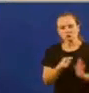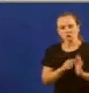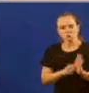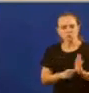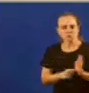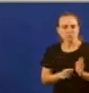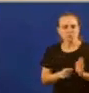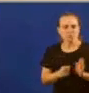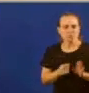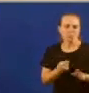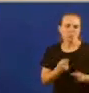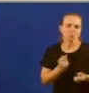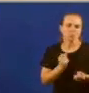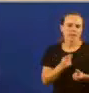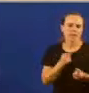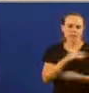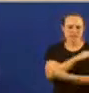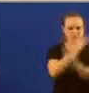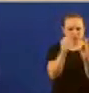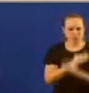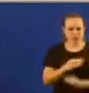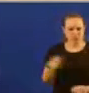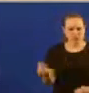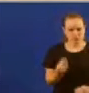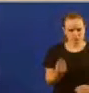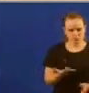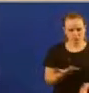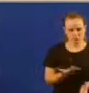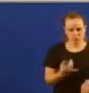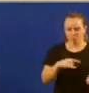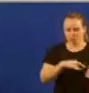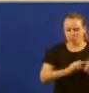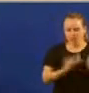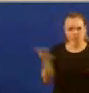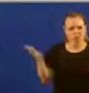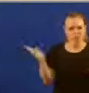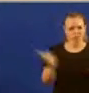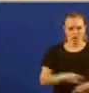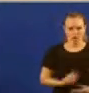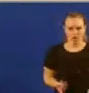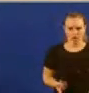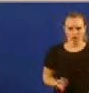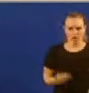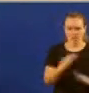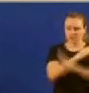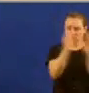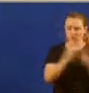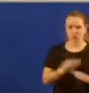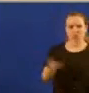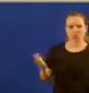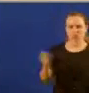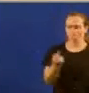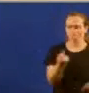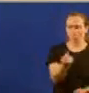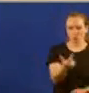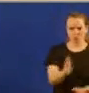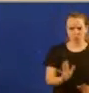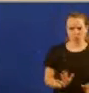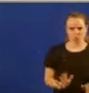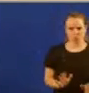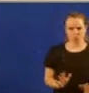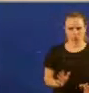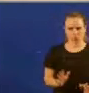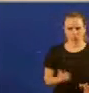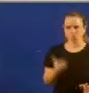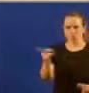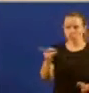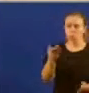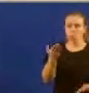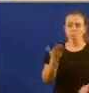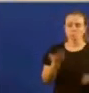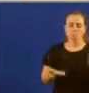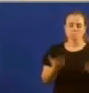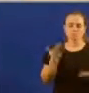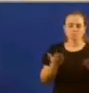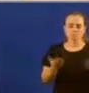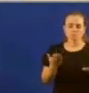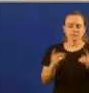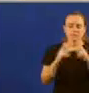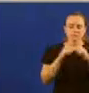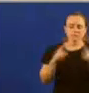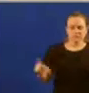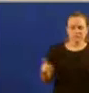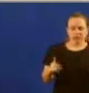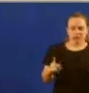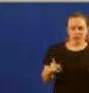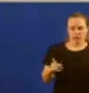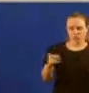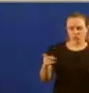mellorar os resultados. A ausencia de proxecto poucos resultados ese é seu balance do último ano. Es que en ceuse